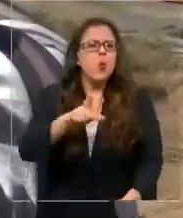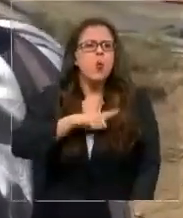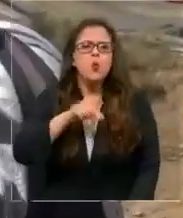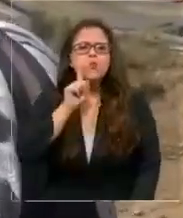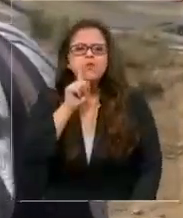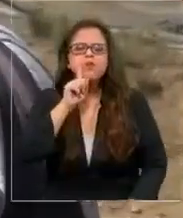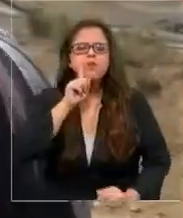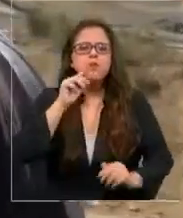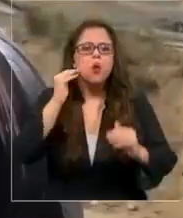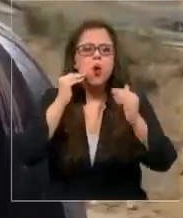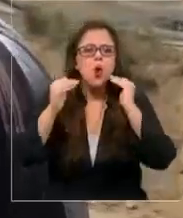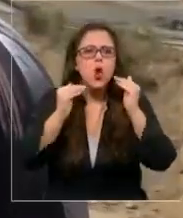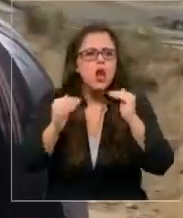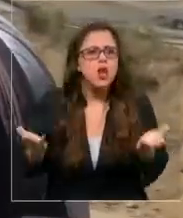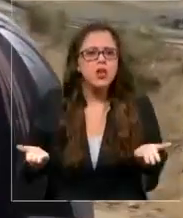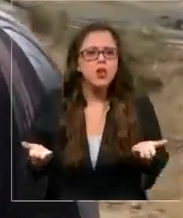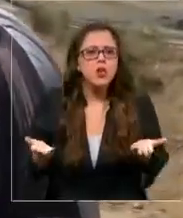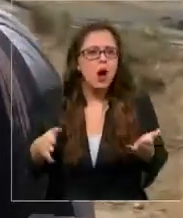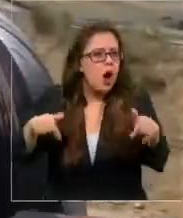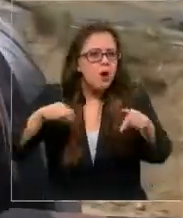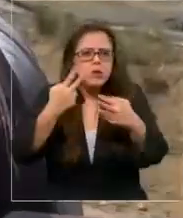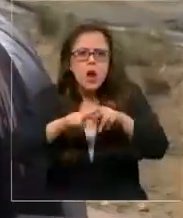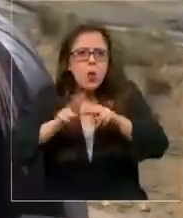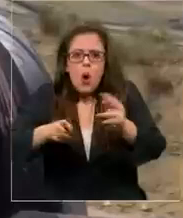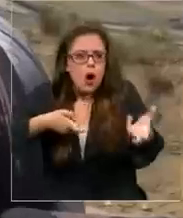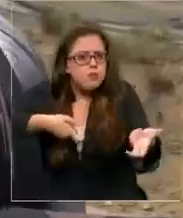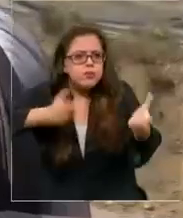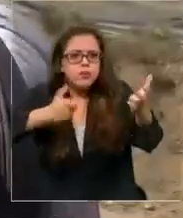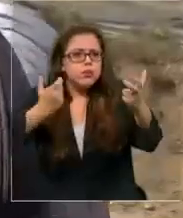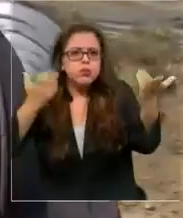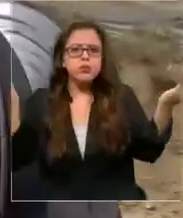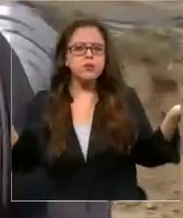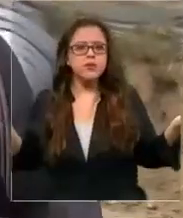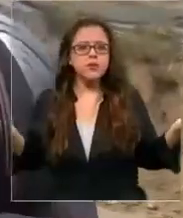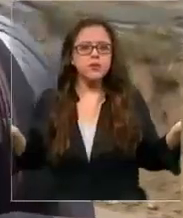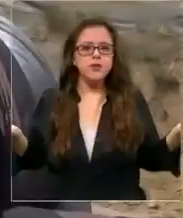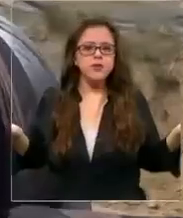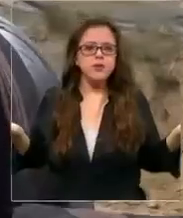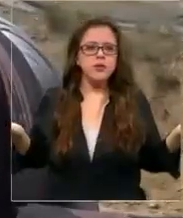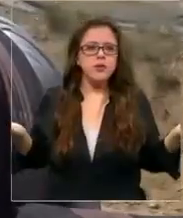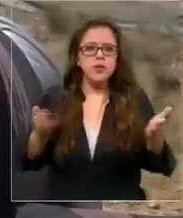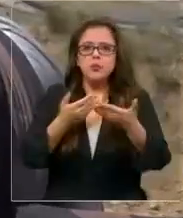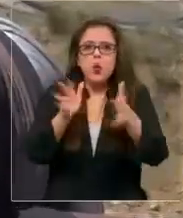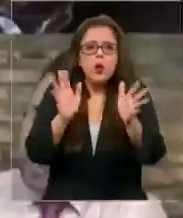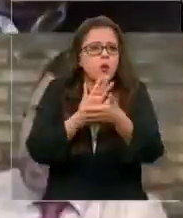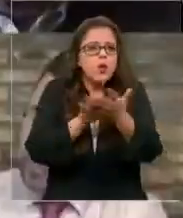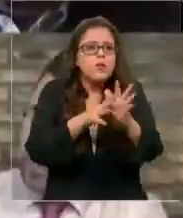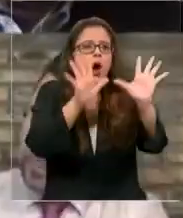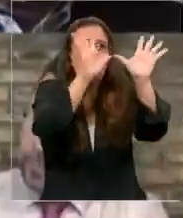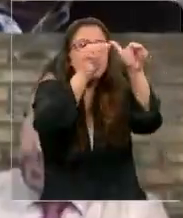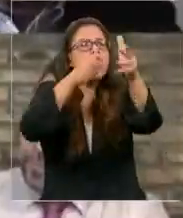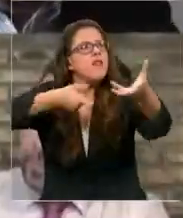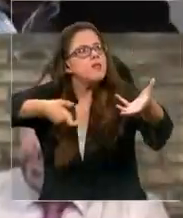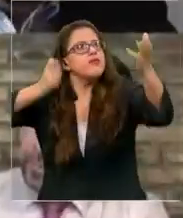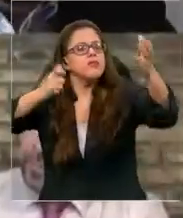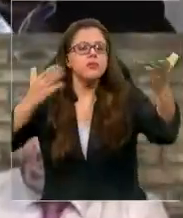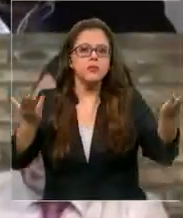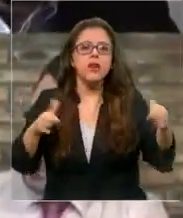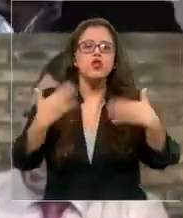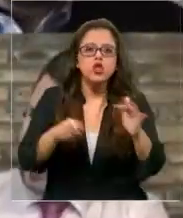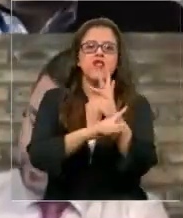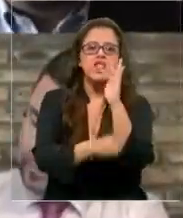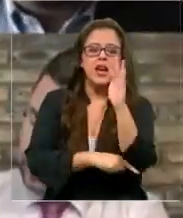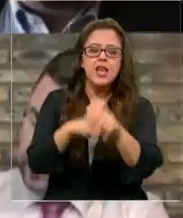disparan para adentro, como quien dispara a un pájaro o un ave. Por lo mismo, la